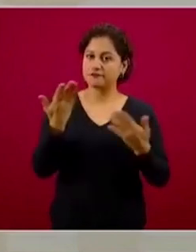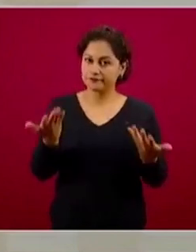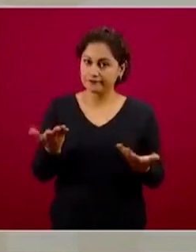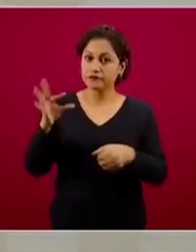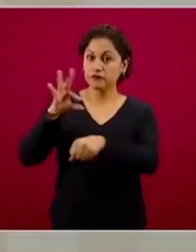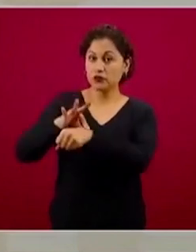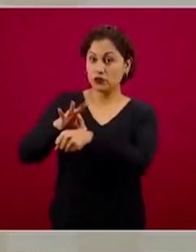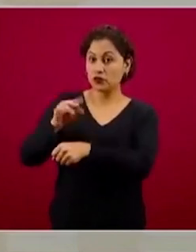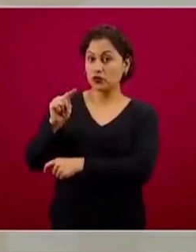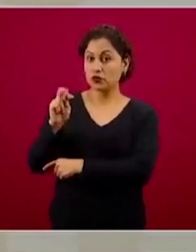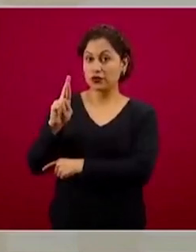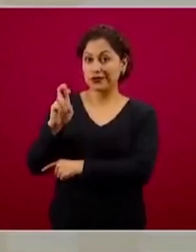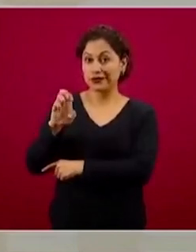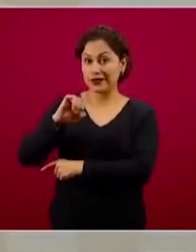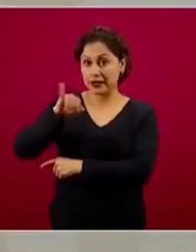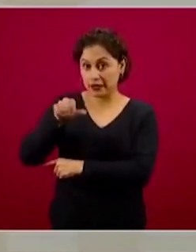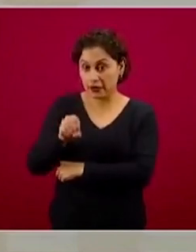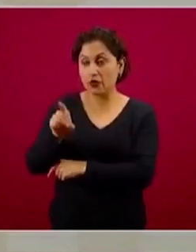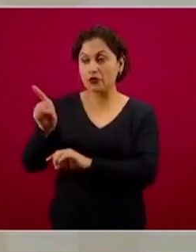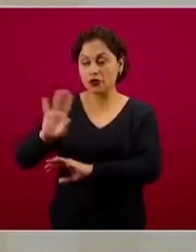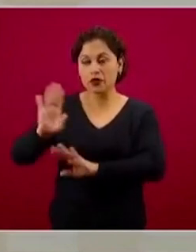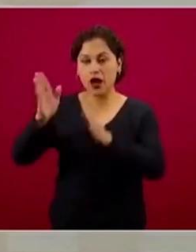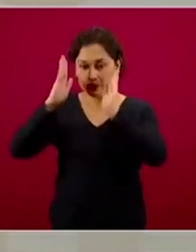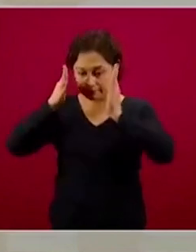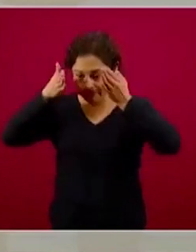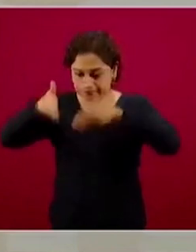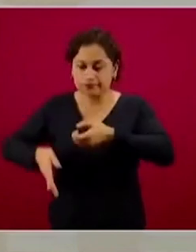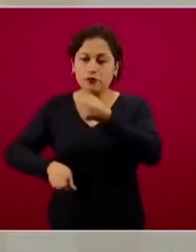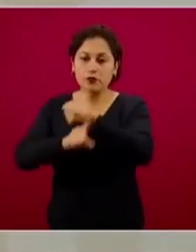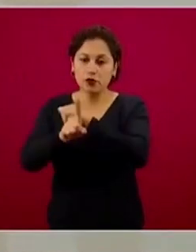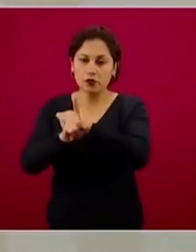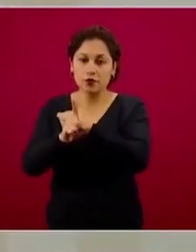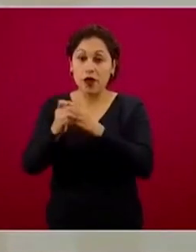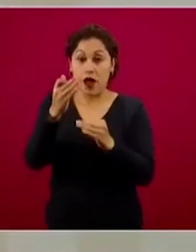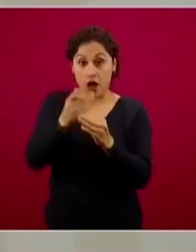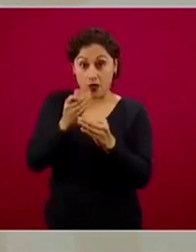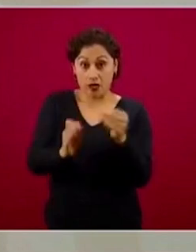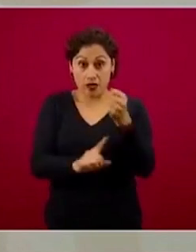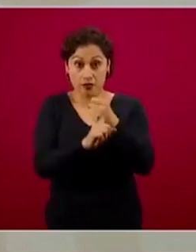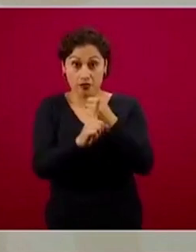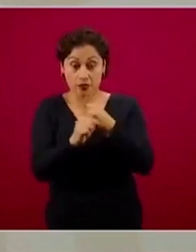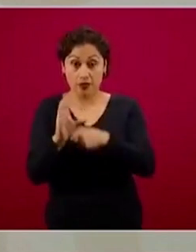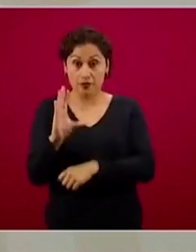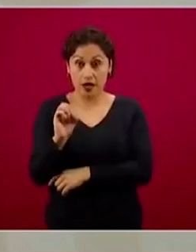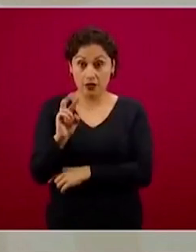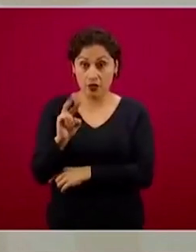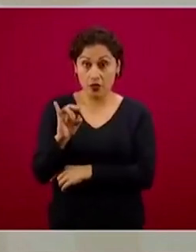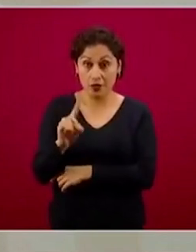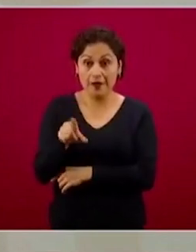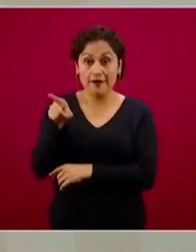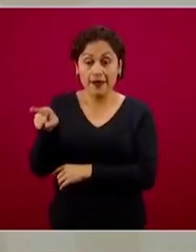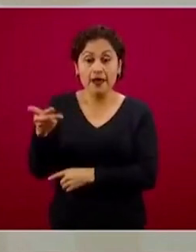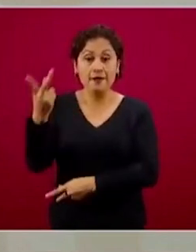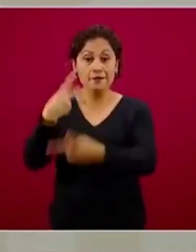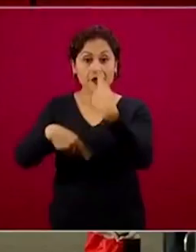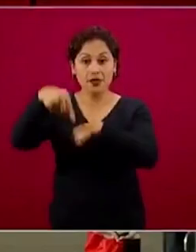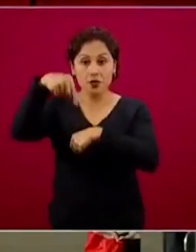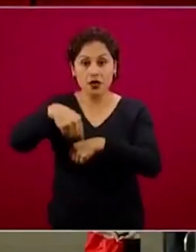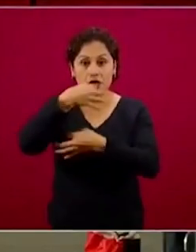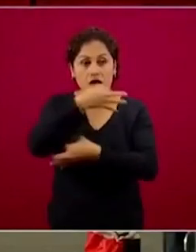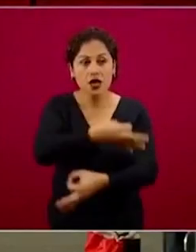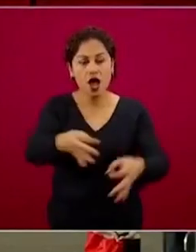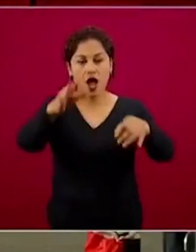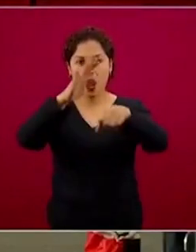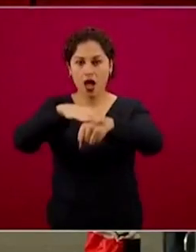precisamente en eso y en el caso específico de la epidemia de COVID, él anticipó con su equipo que podía haber este reto